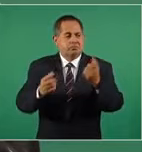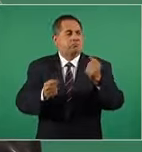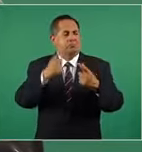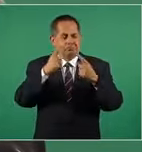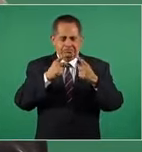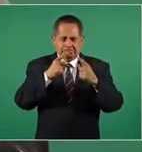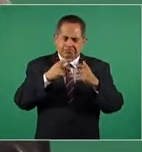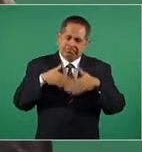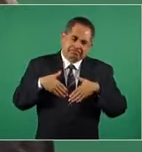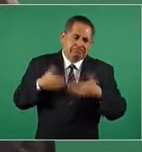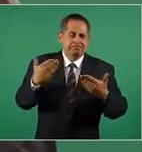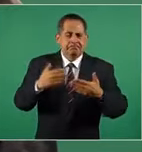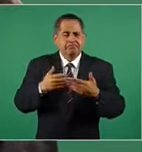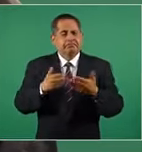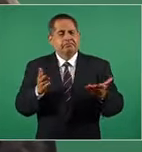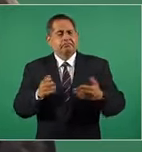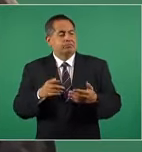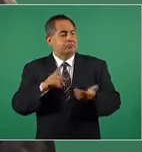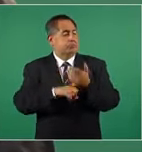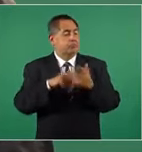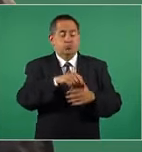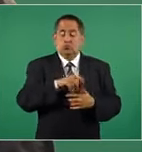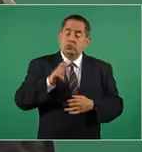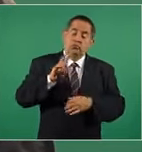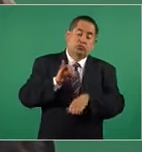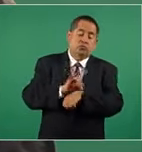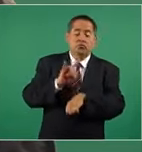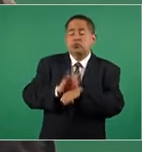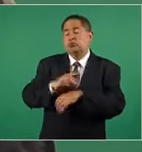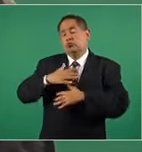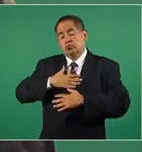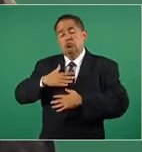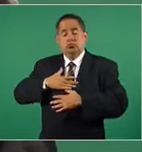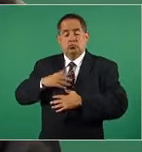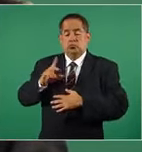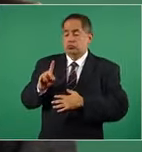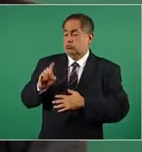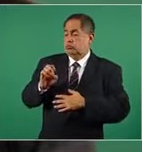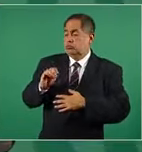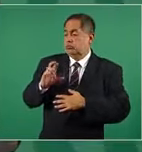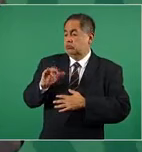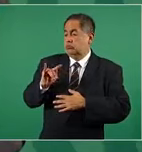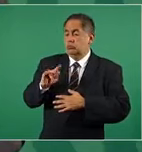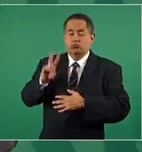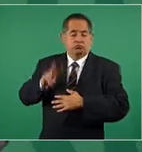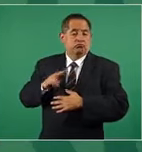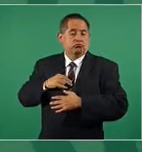que se hacían pasar como demócratas, me recordó